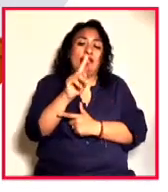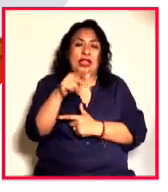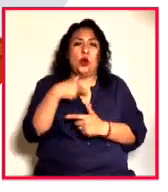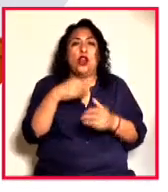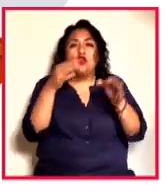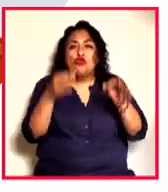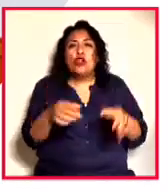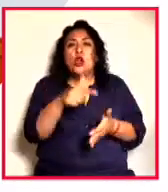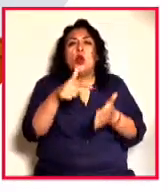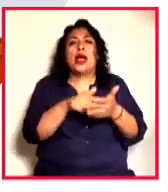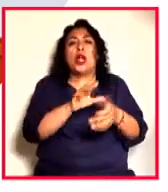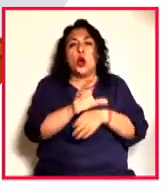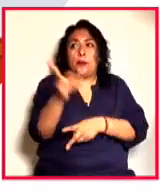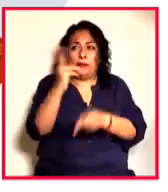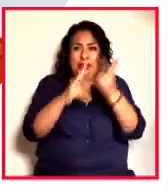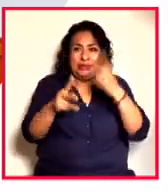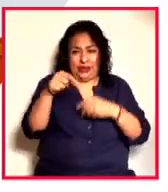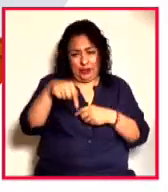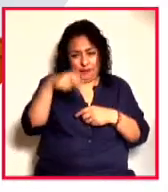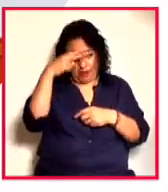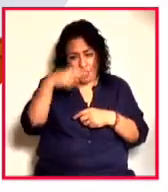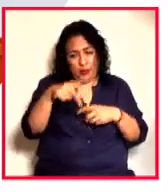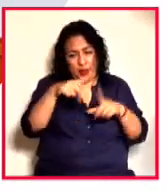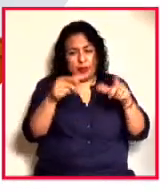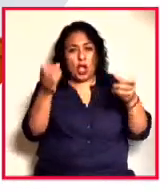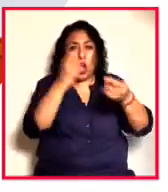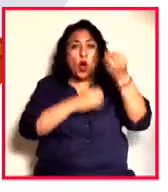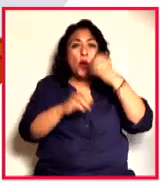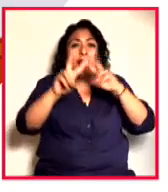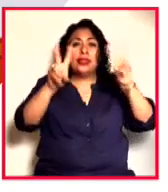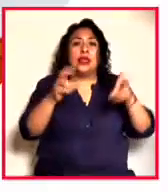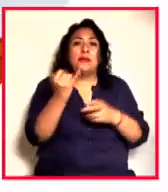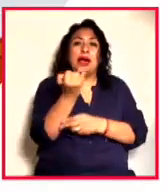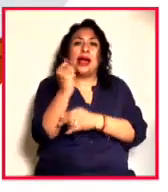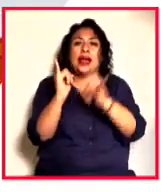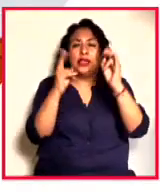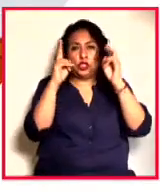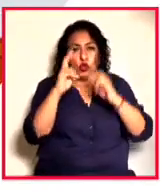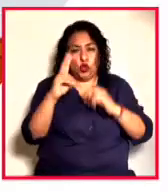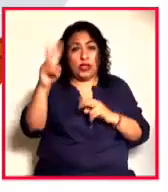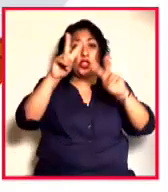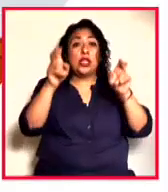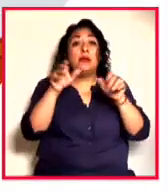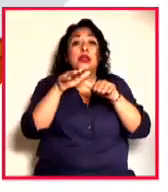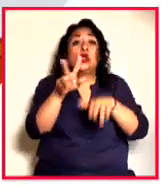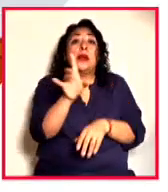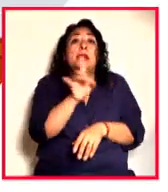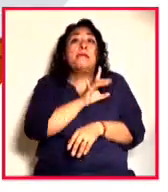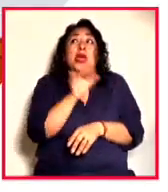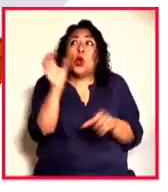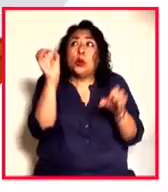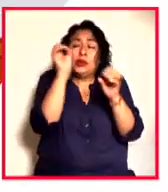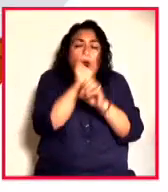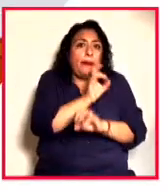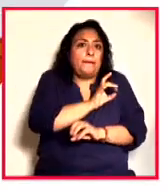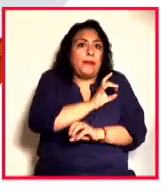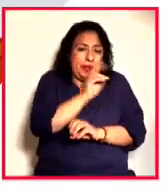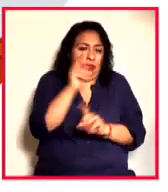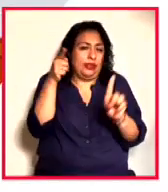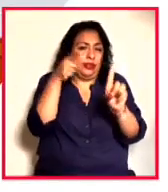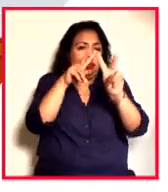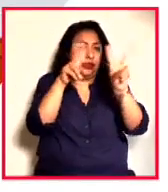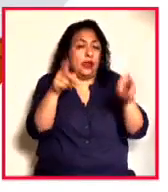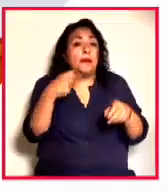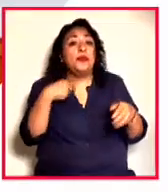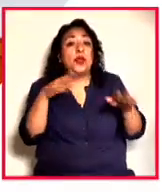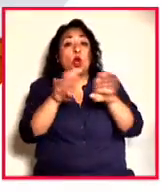visitará a nuestro país para presentar la obra El Jardín de los Sueños, una obra que aborda el miedo a la oscuridad. ¿Cómo podemos transformar